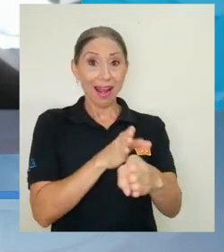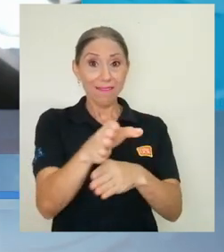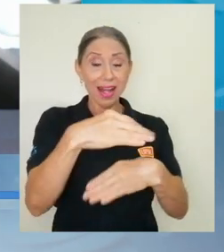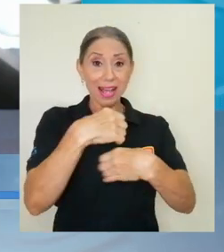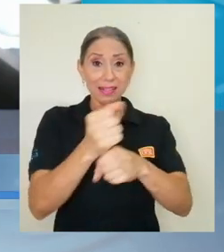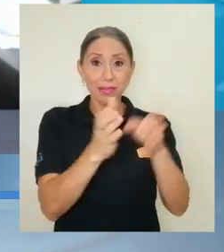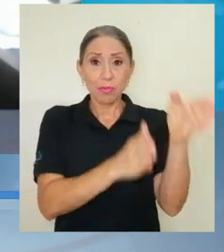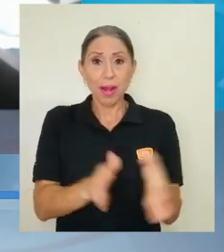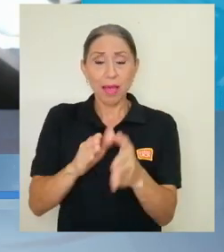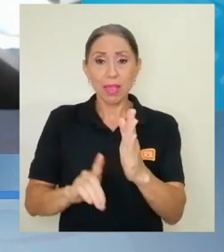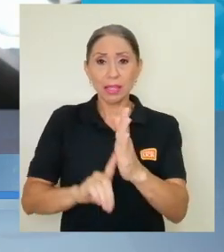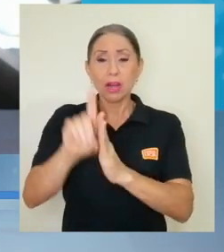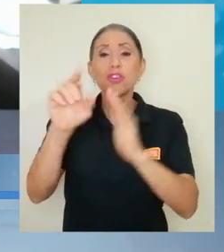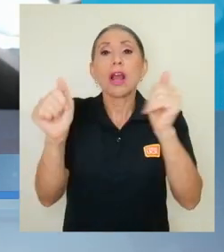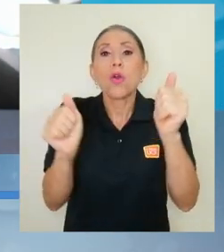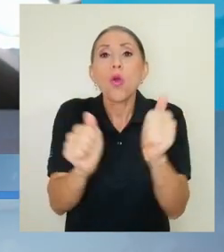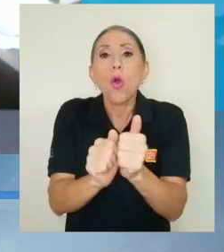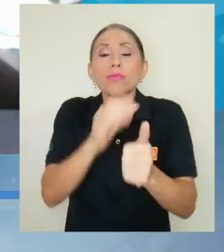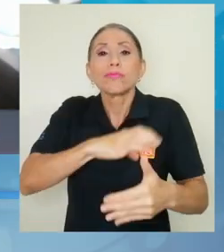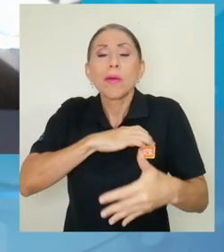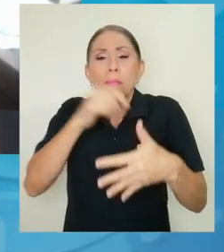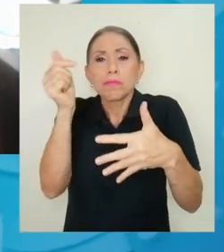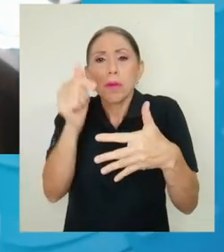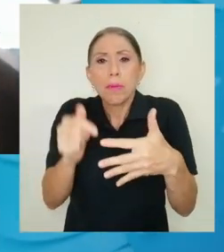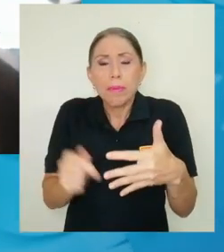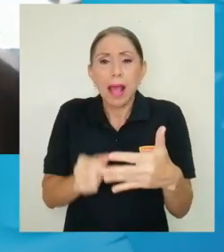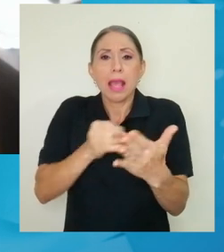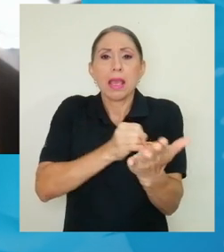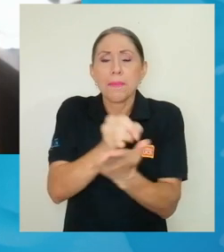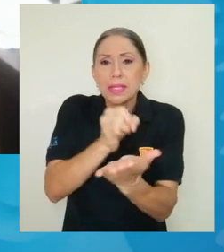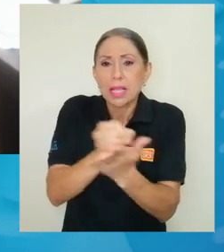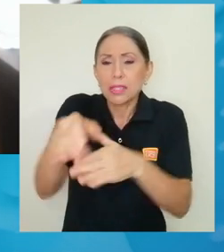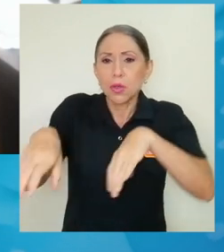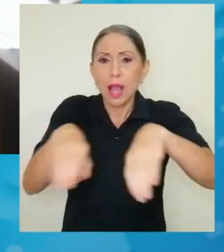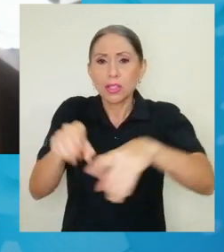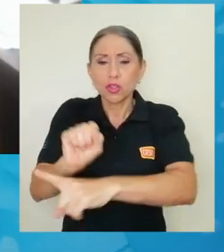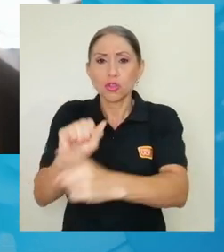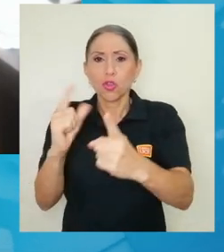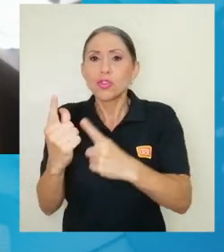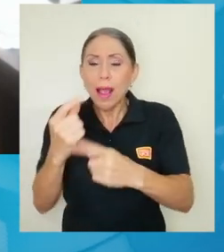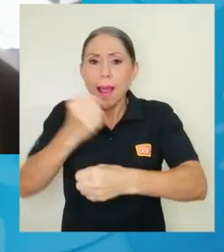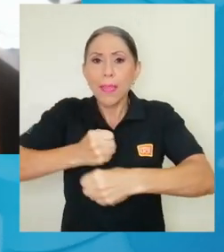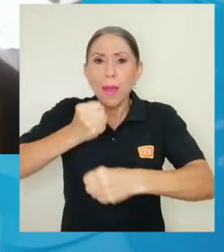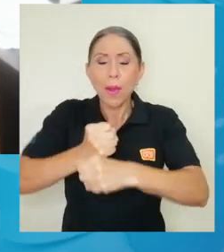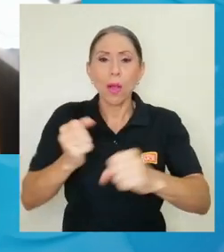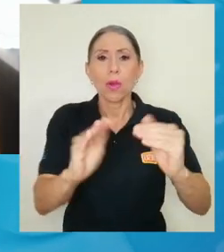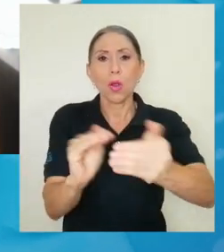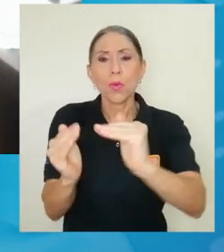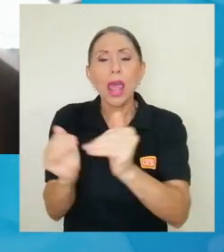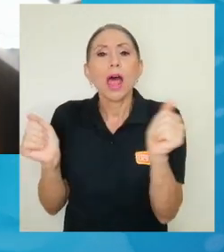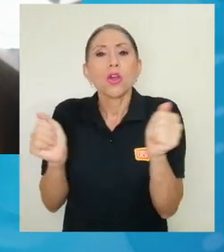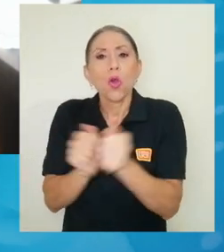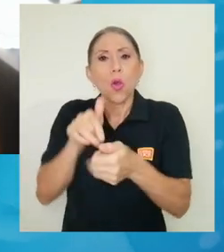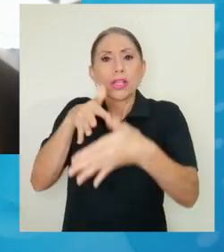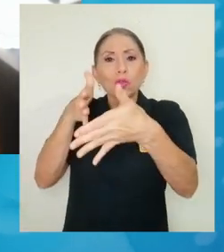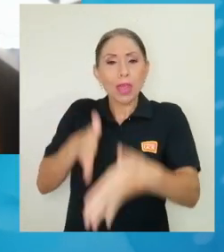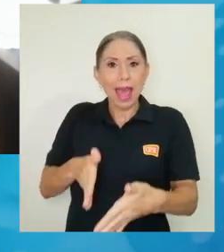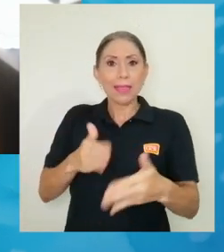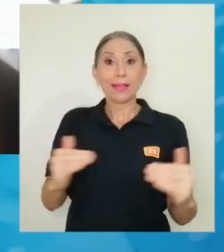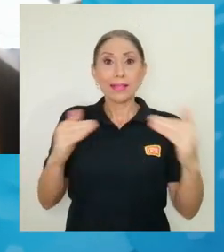con una serie de indicadores, desde la investigación, la acción social, el trabajo con la comunidad, con los estudiantes,